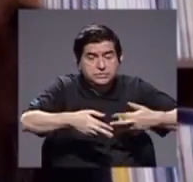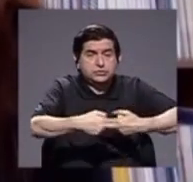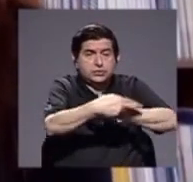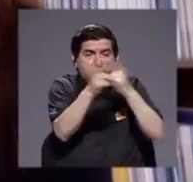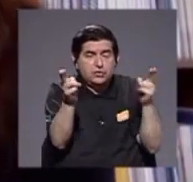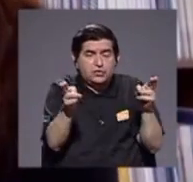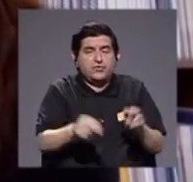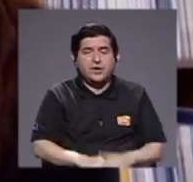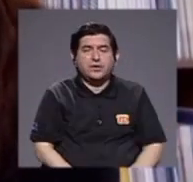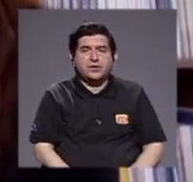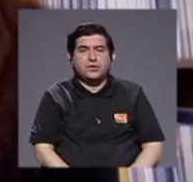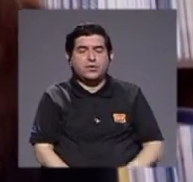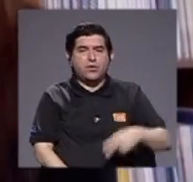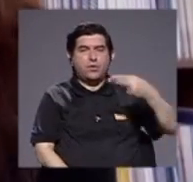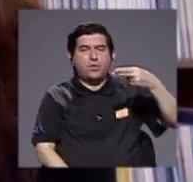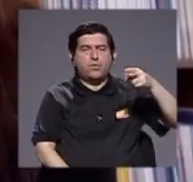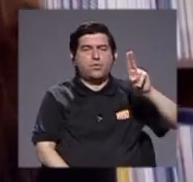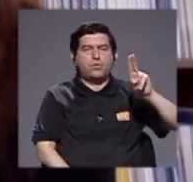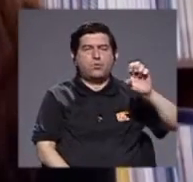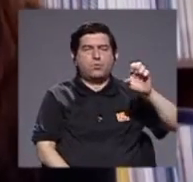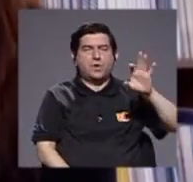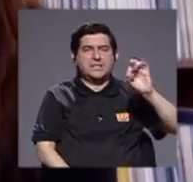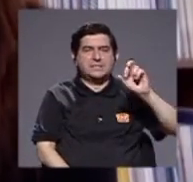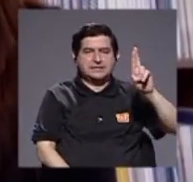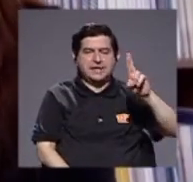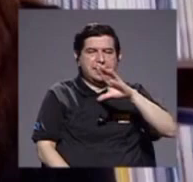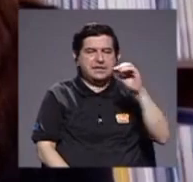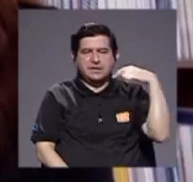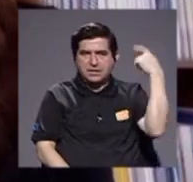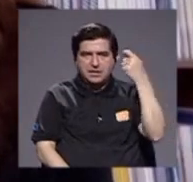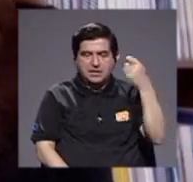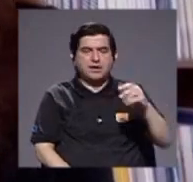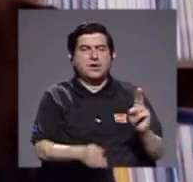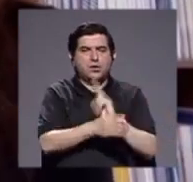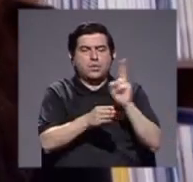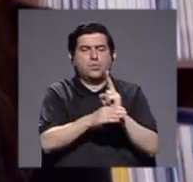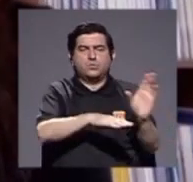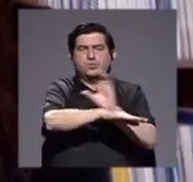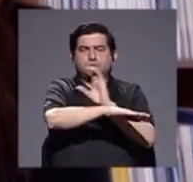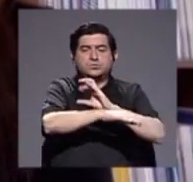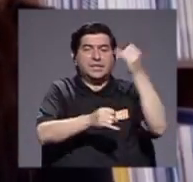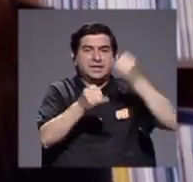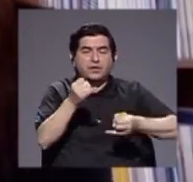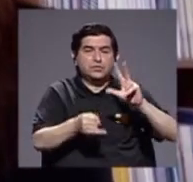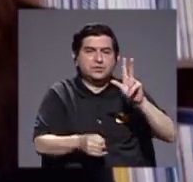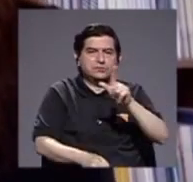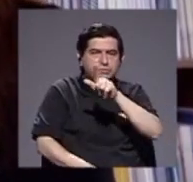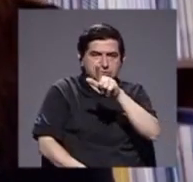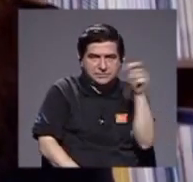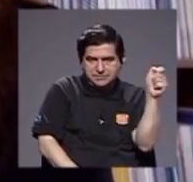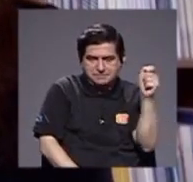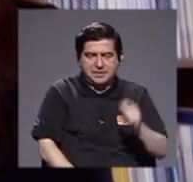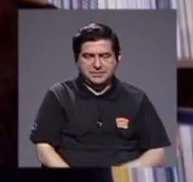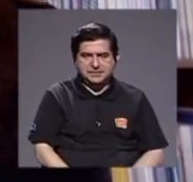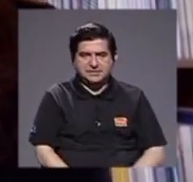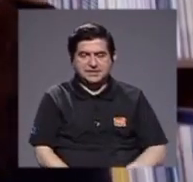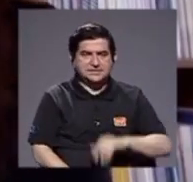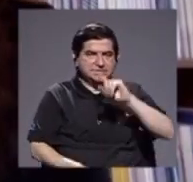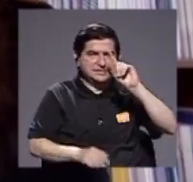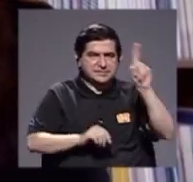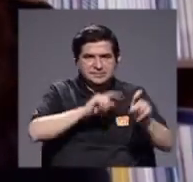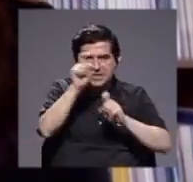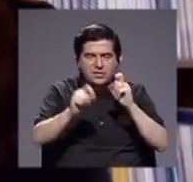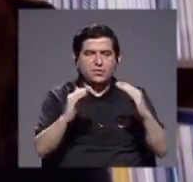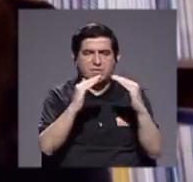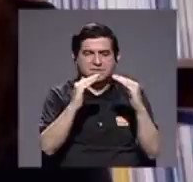regiones huetares, por ejemplo, encontrábamos nosotros y la chorotega habían usado computadora en los últimos tres meses según la encuesta de hogares